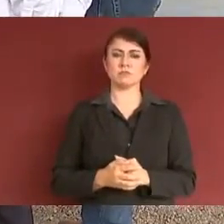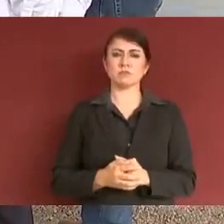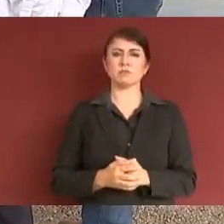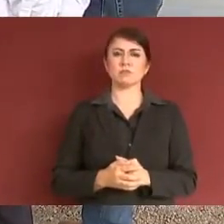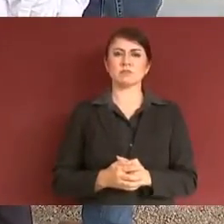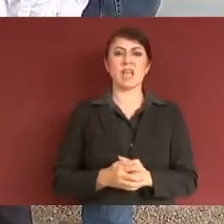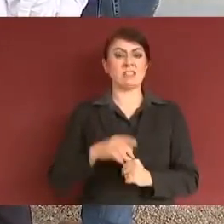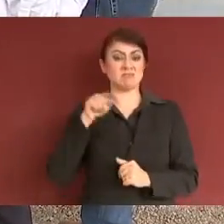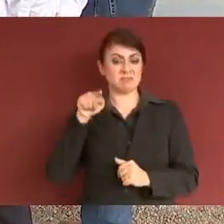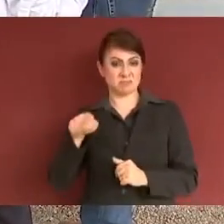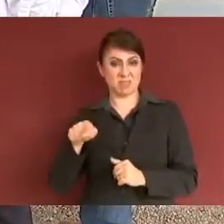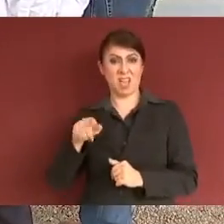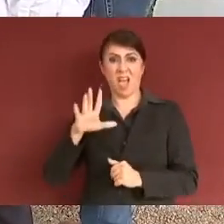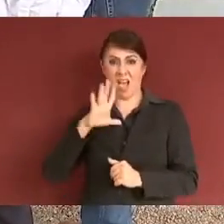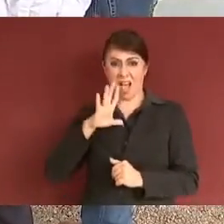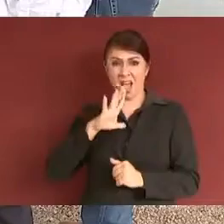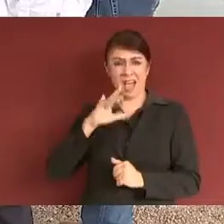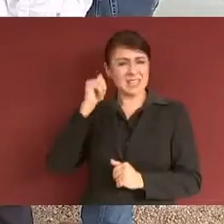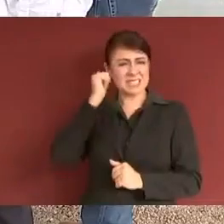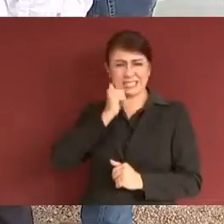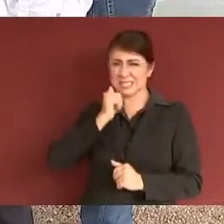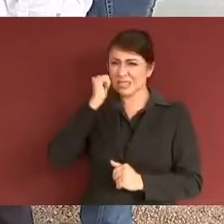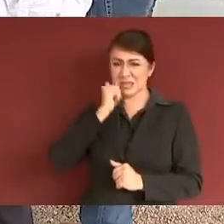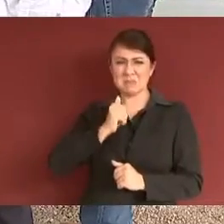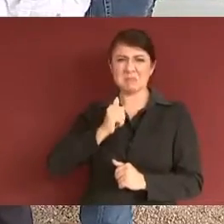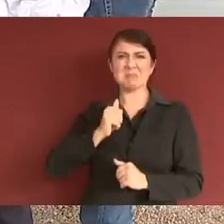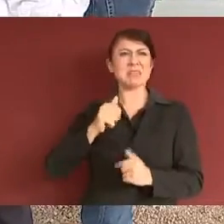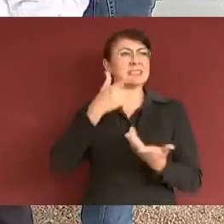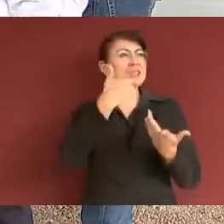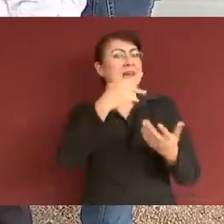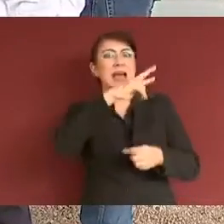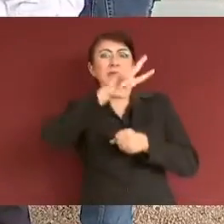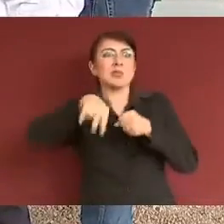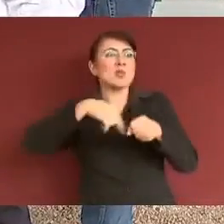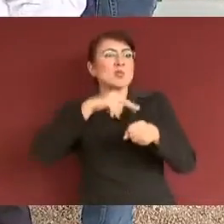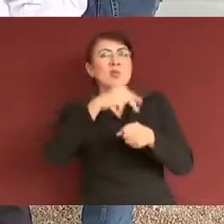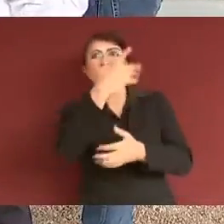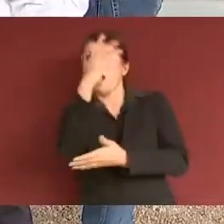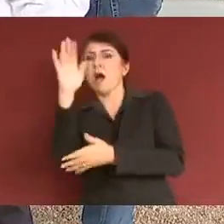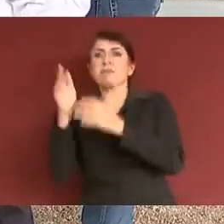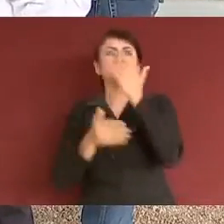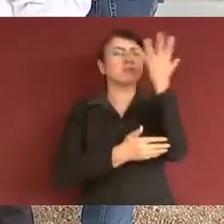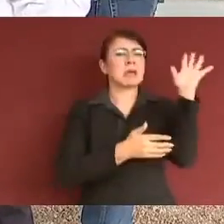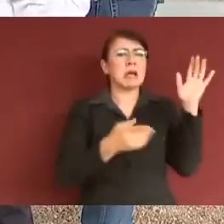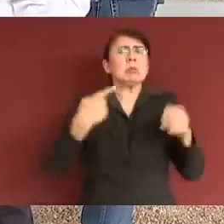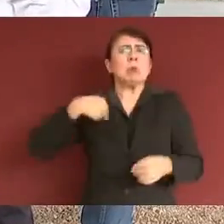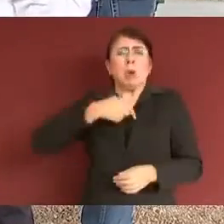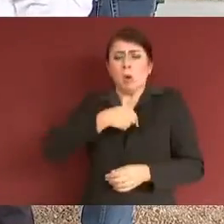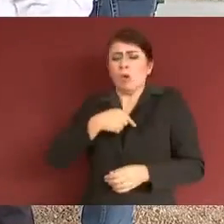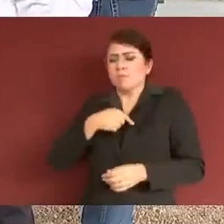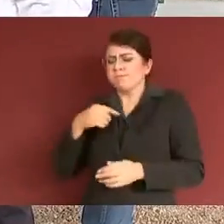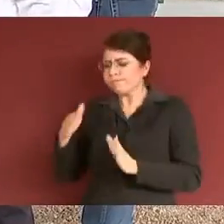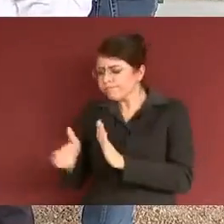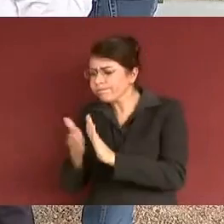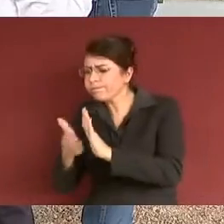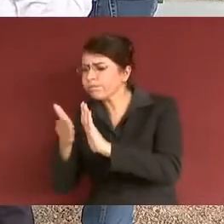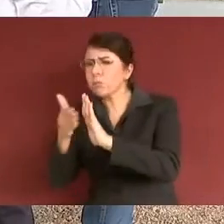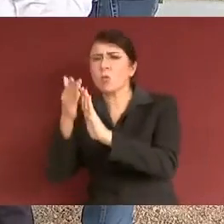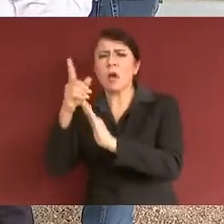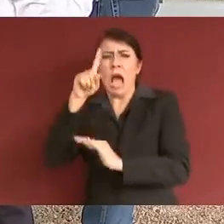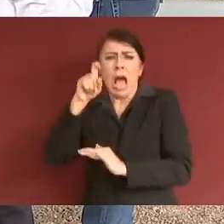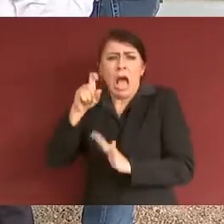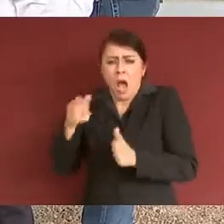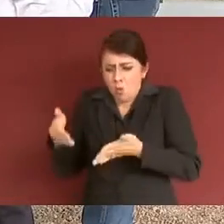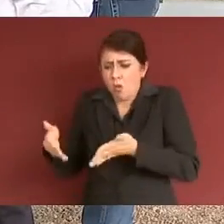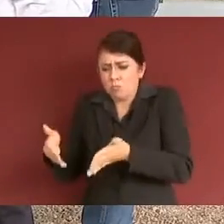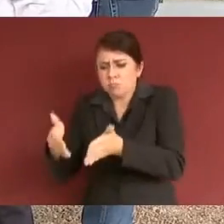obra que está uno siempre trabajando contra la naturaleza. qué? Porque uno las diseña para que lleve el agua. Y cuando hay mucha lluvia, la lluvia se vuelve un